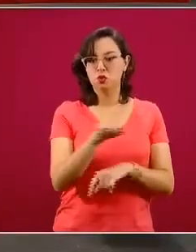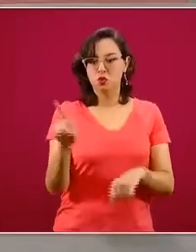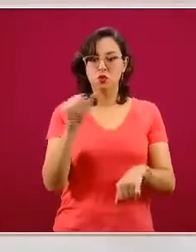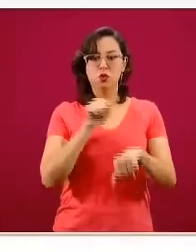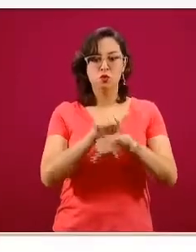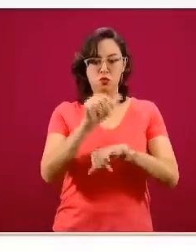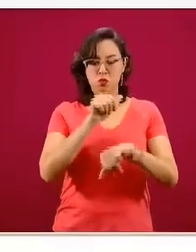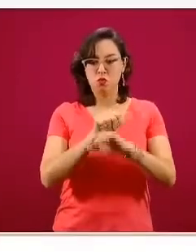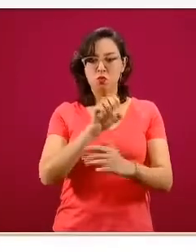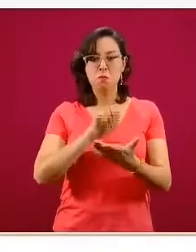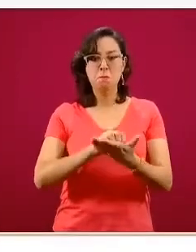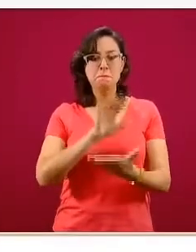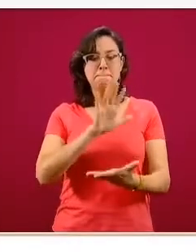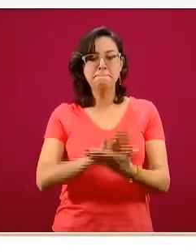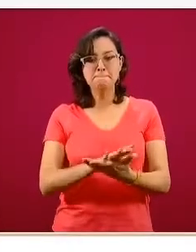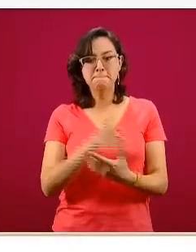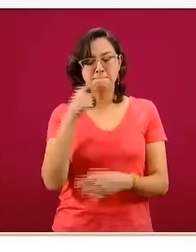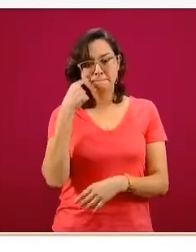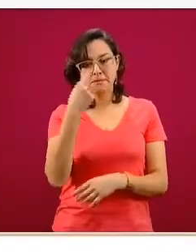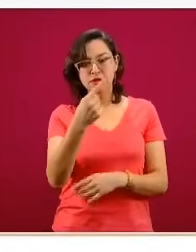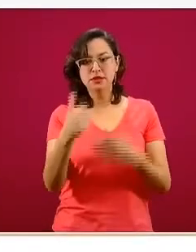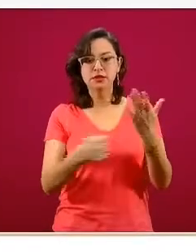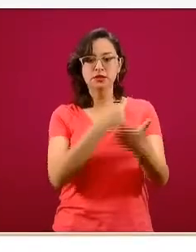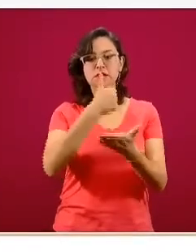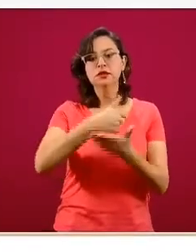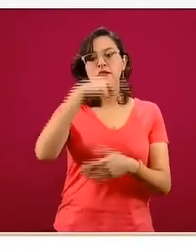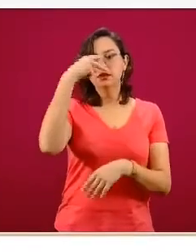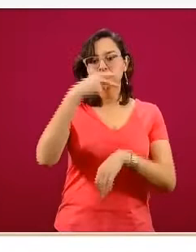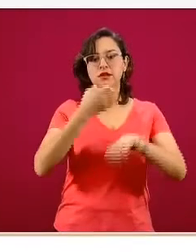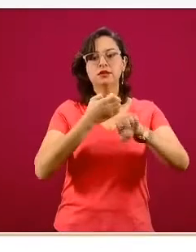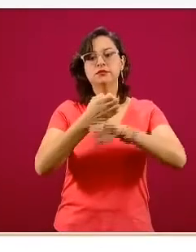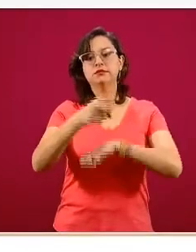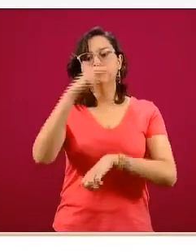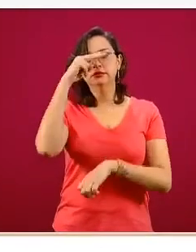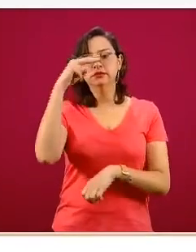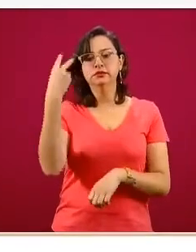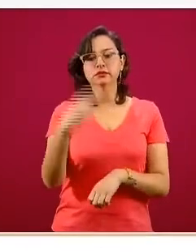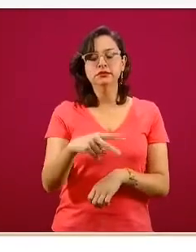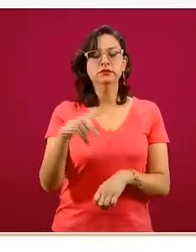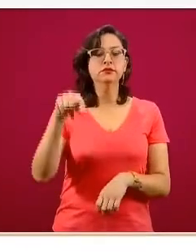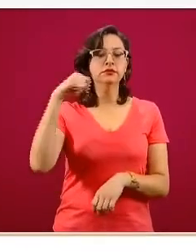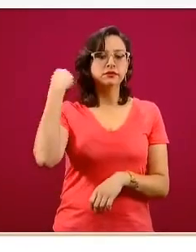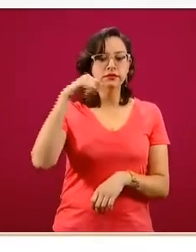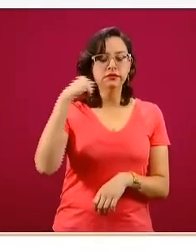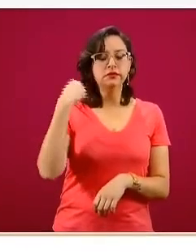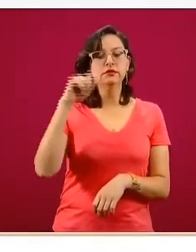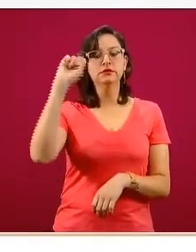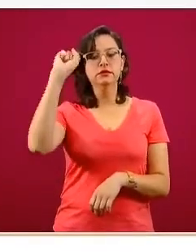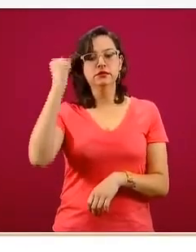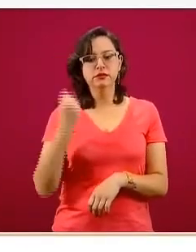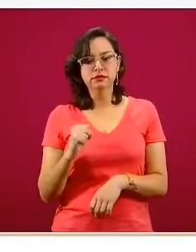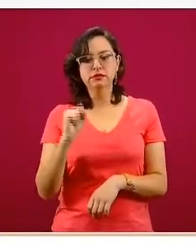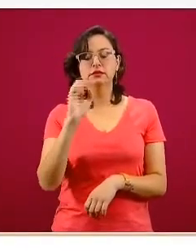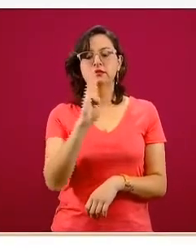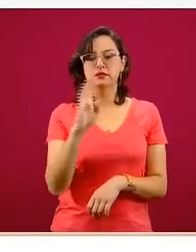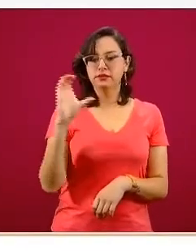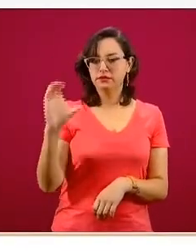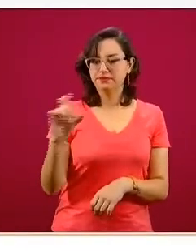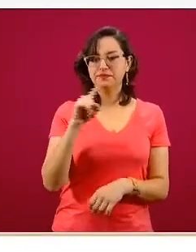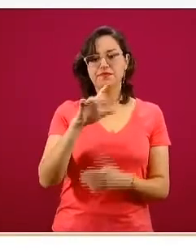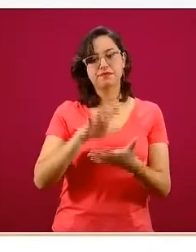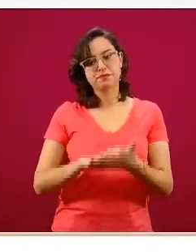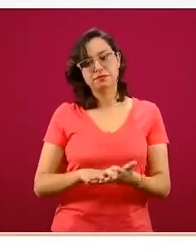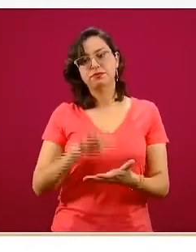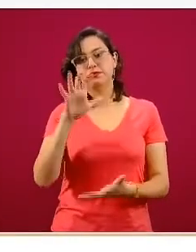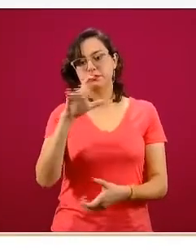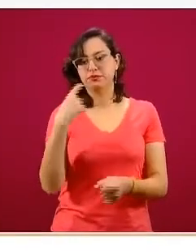ubicarlas rápidamente. Ciudad de México, el Estado de México, Tabasco y Sinaloa y Baja California son las que